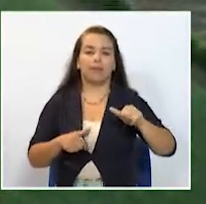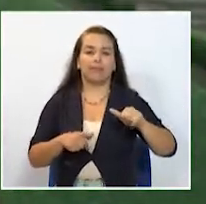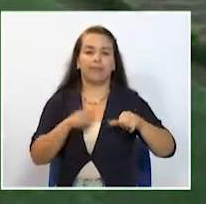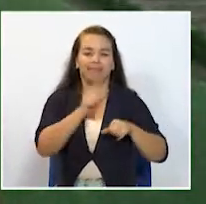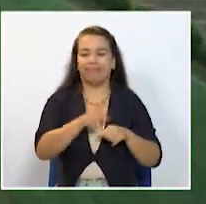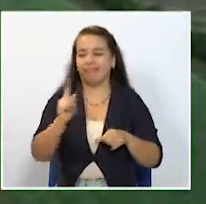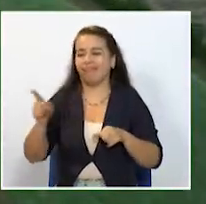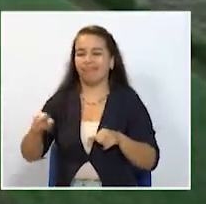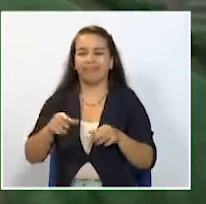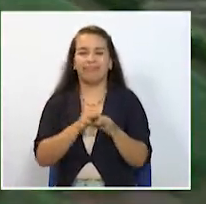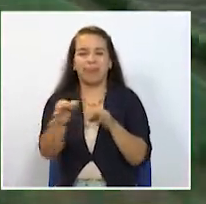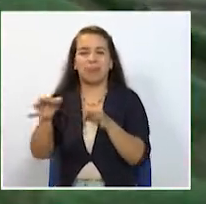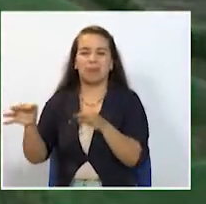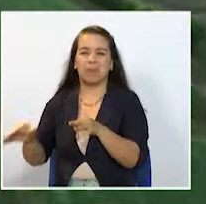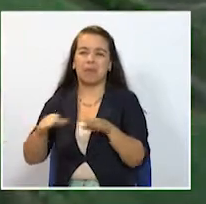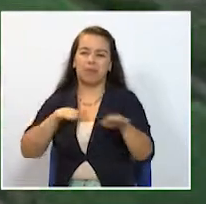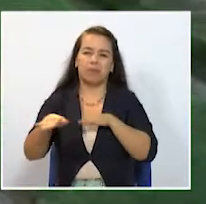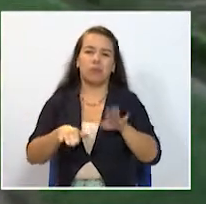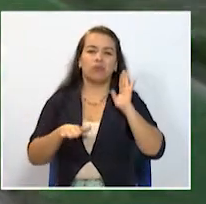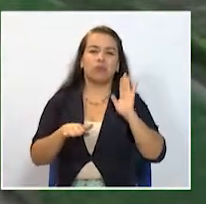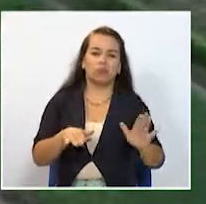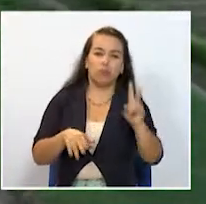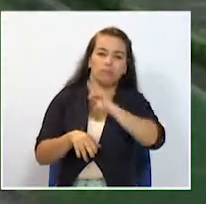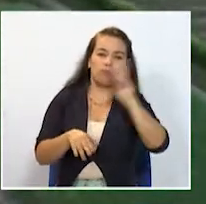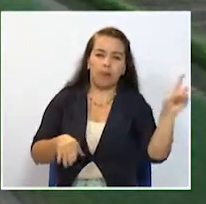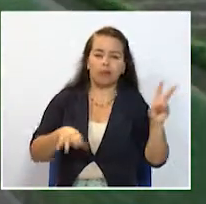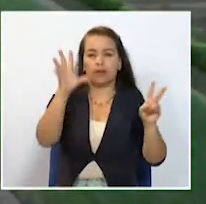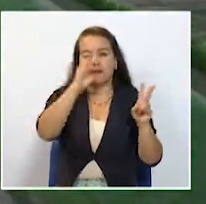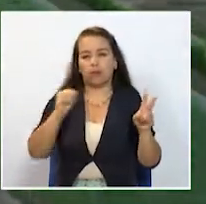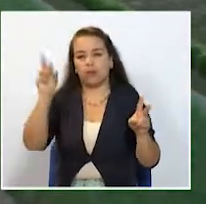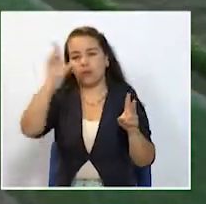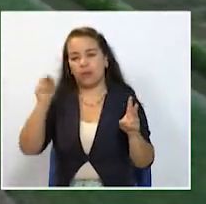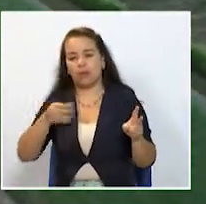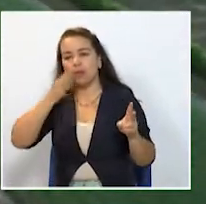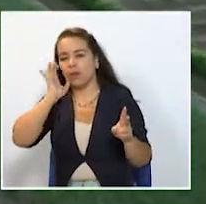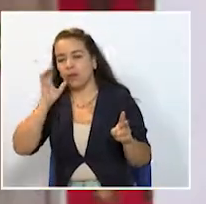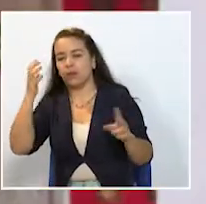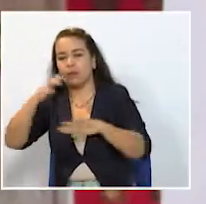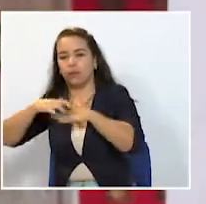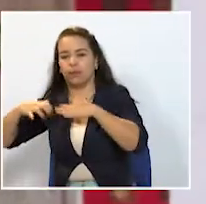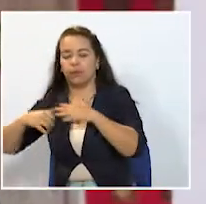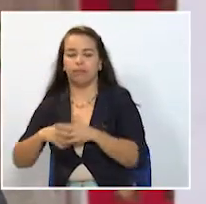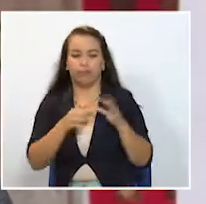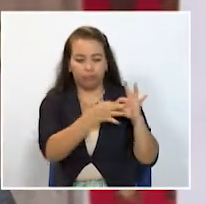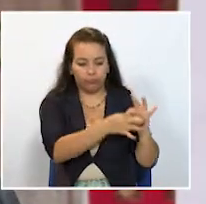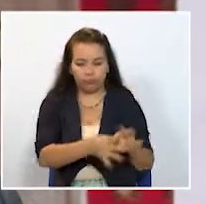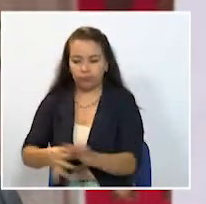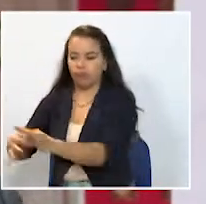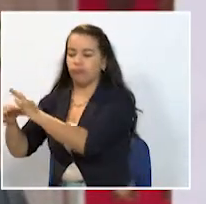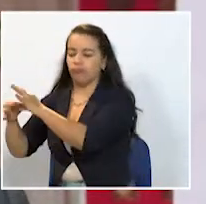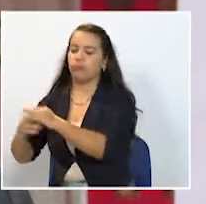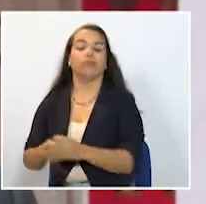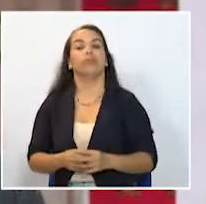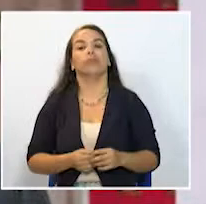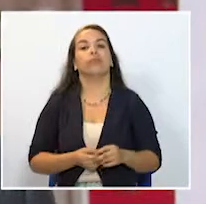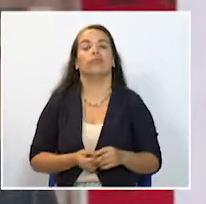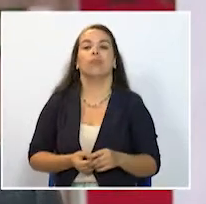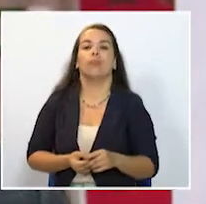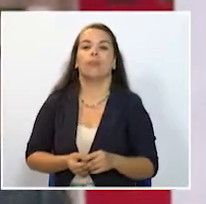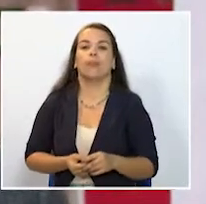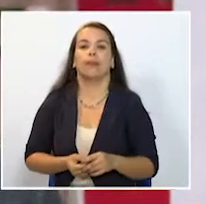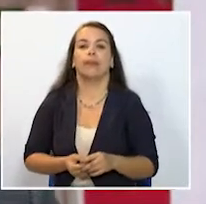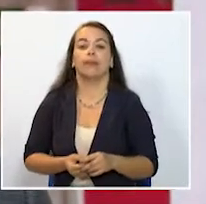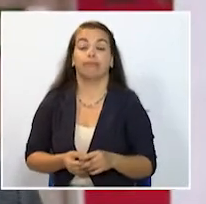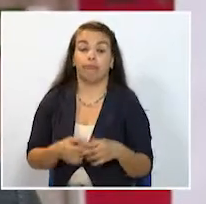Mariquita que uniría a los departamentos del Valle, Quindío, Rizalda, Caldas y Tolima. Lo primero es una gran cifra